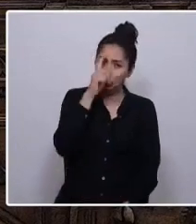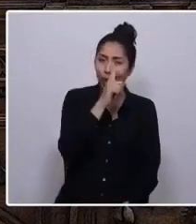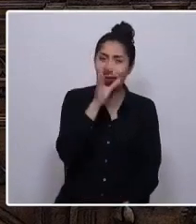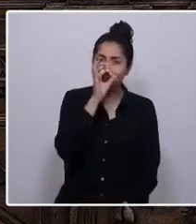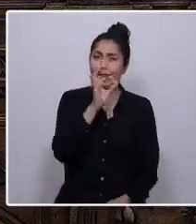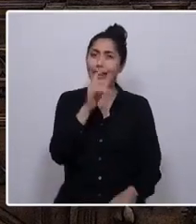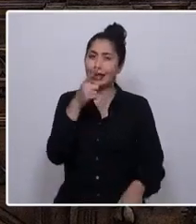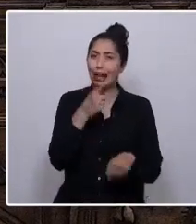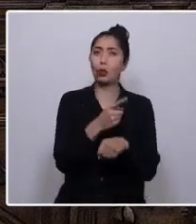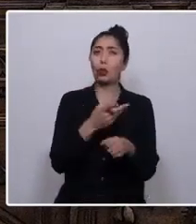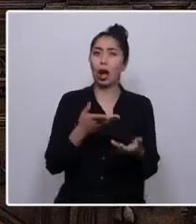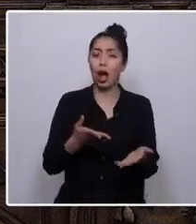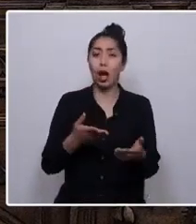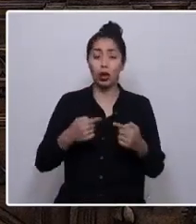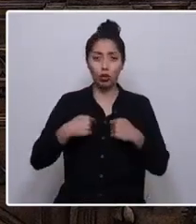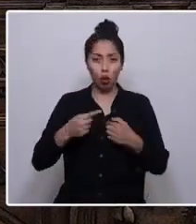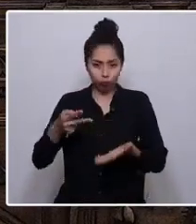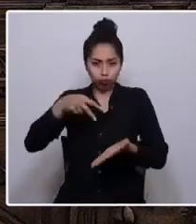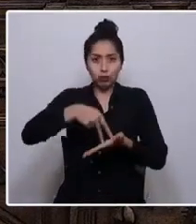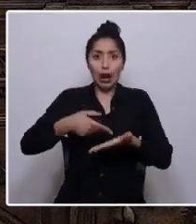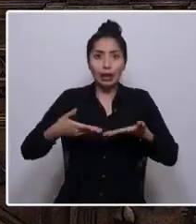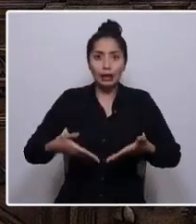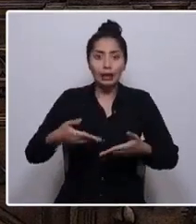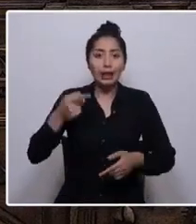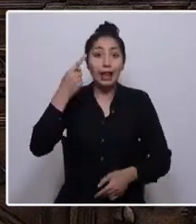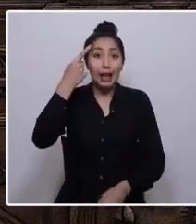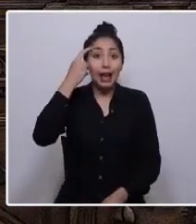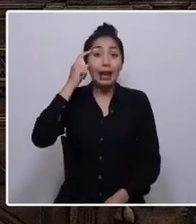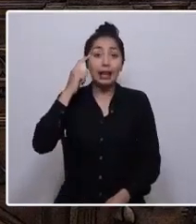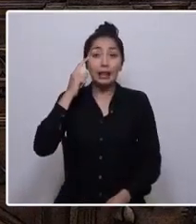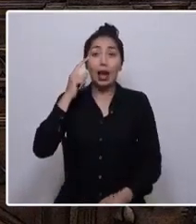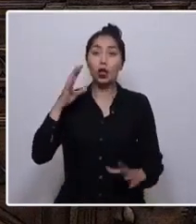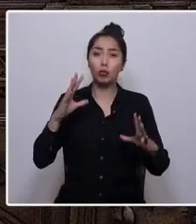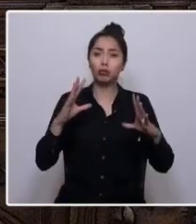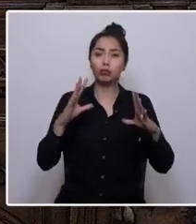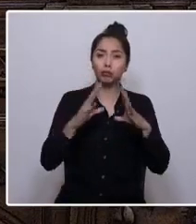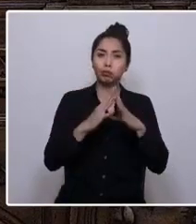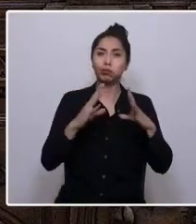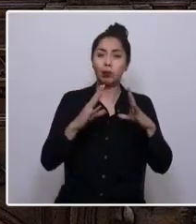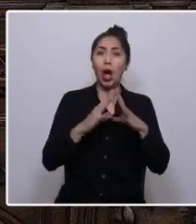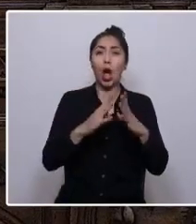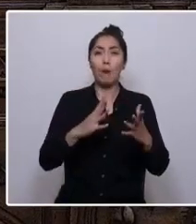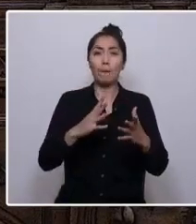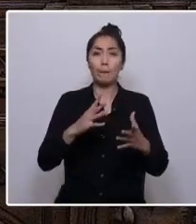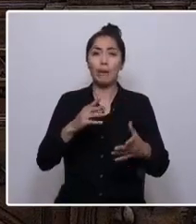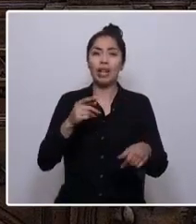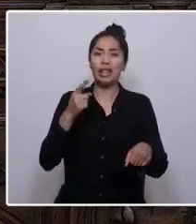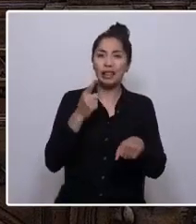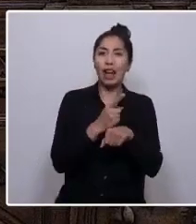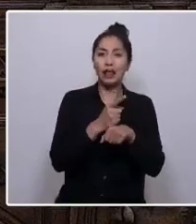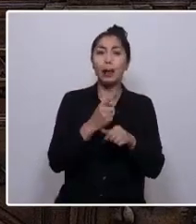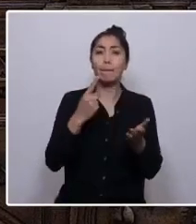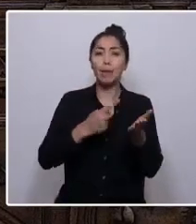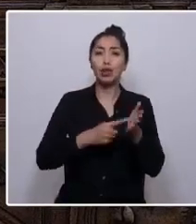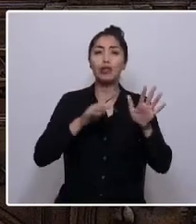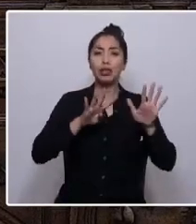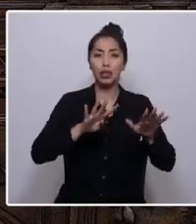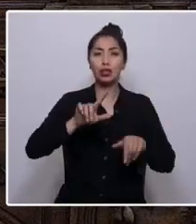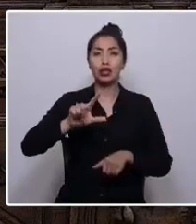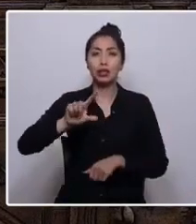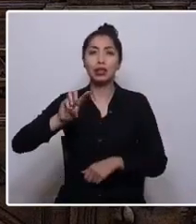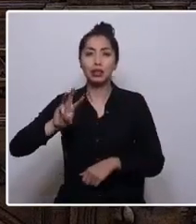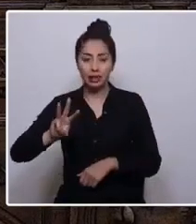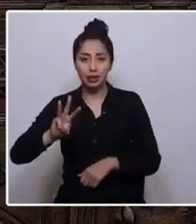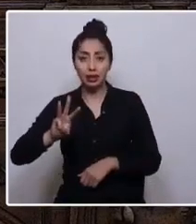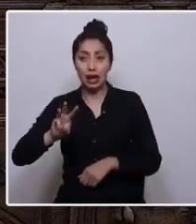Llego aquí con las heridas surgidas del golpe militar de 1973. Esa ruptura